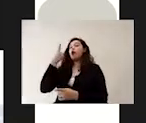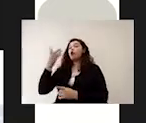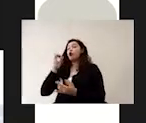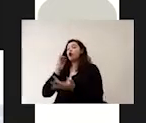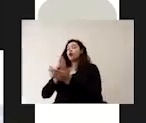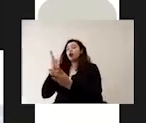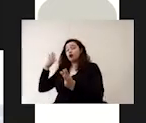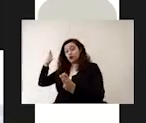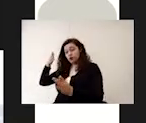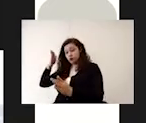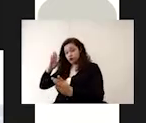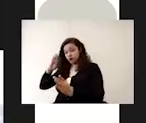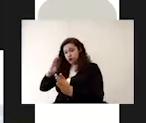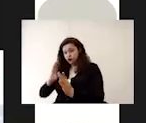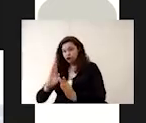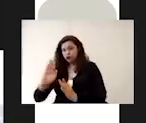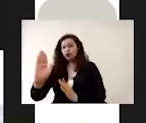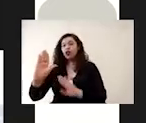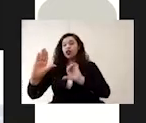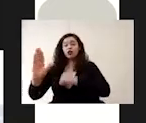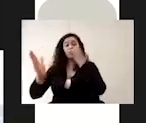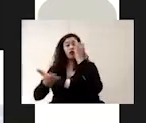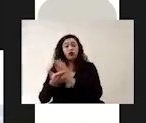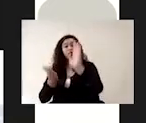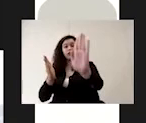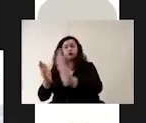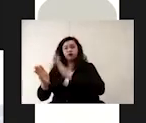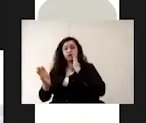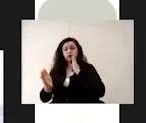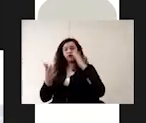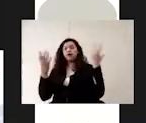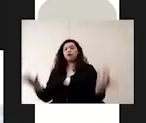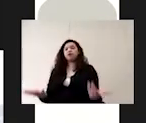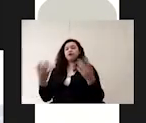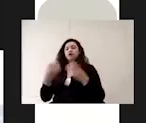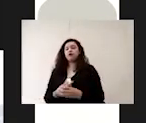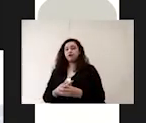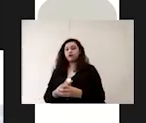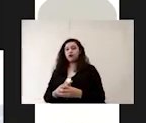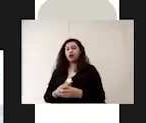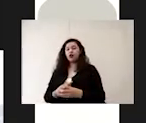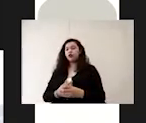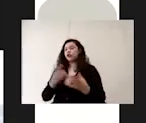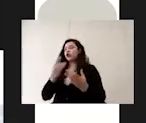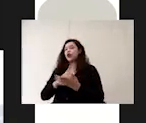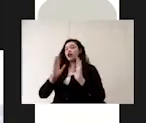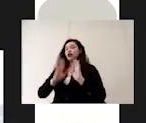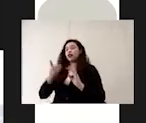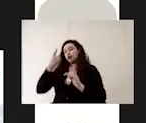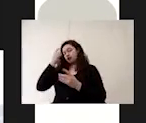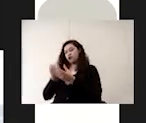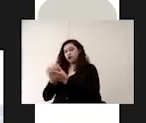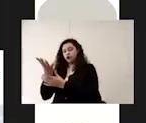y tienen la finalidad de que las entradas sean exclusivas así como las salidas para evitar a